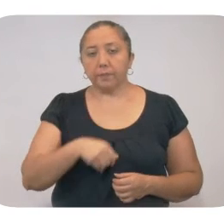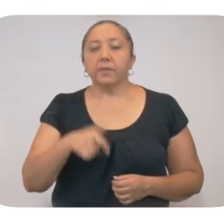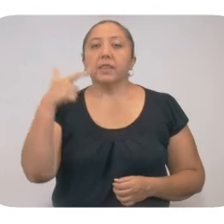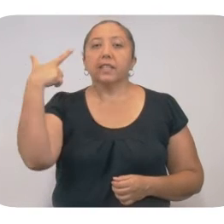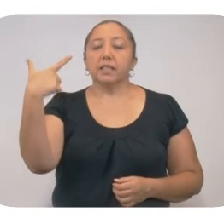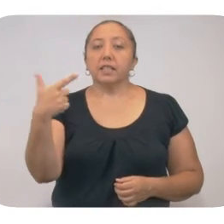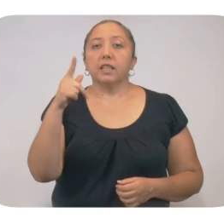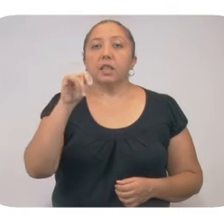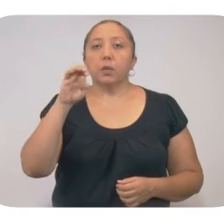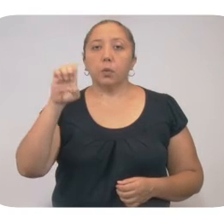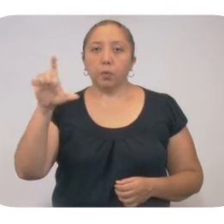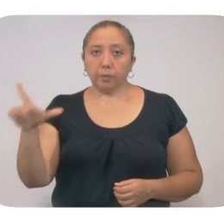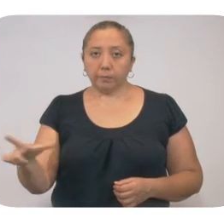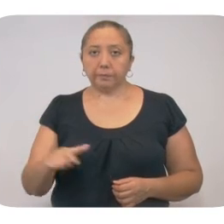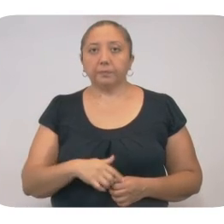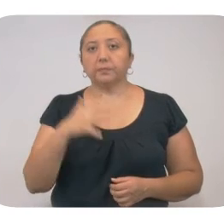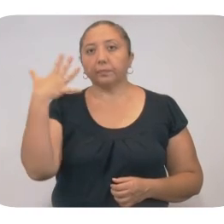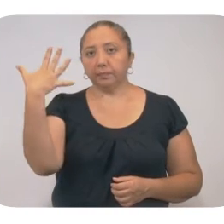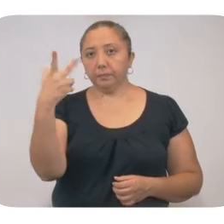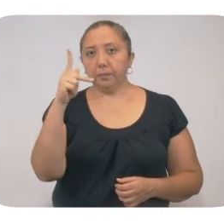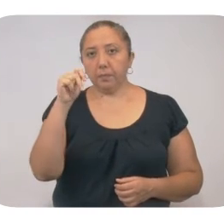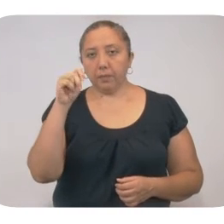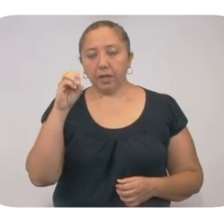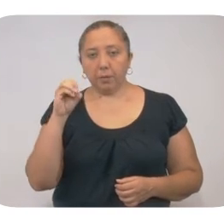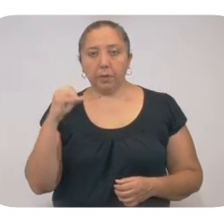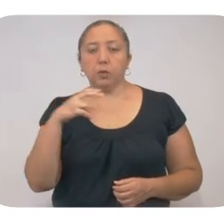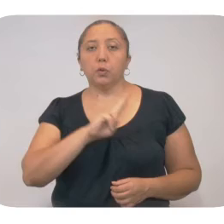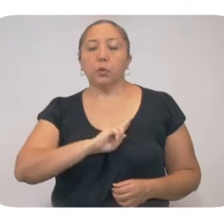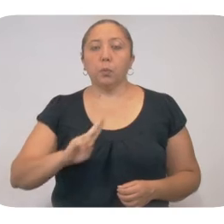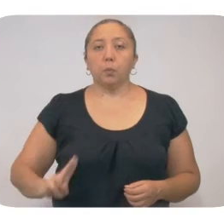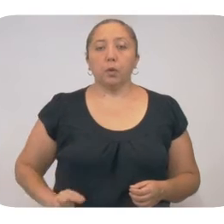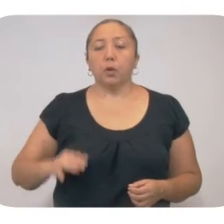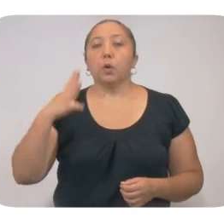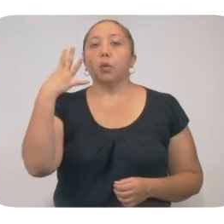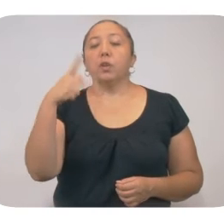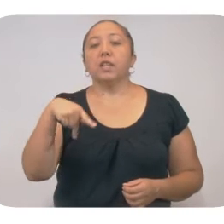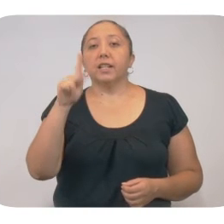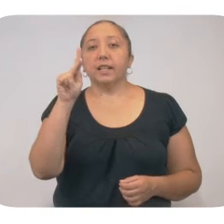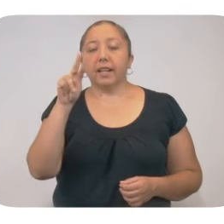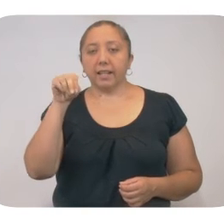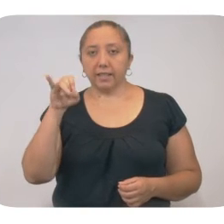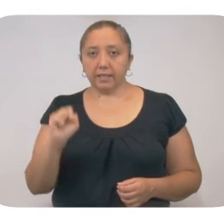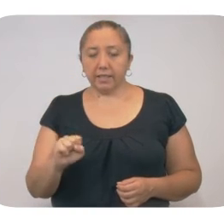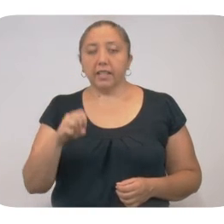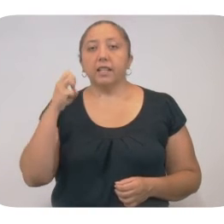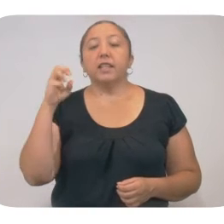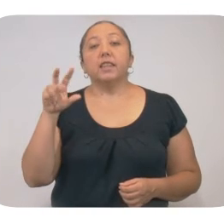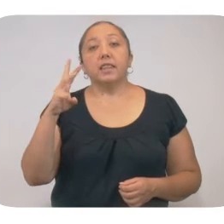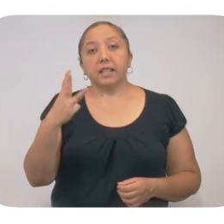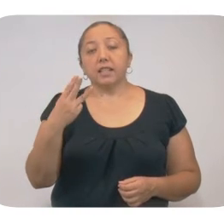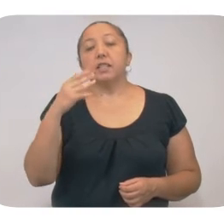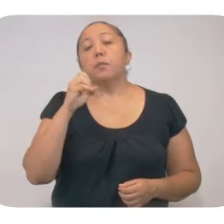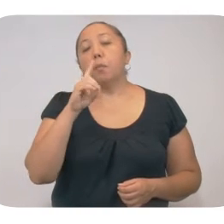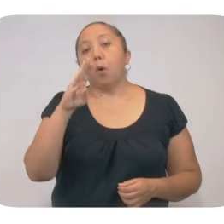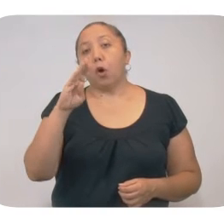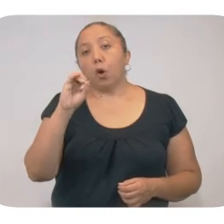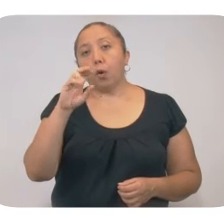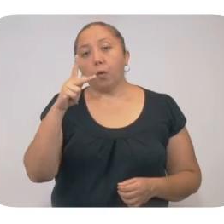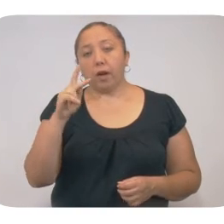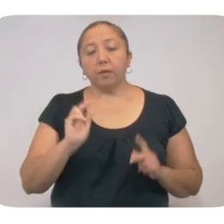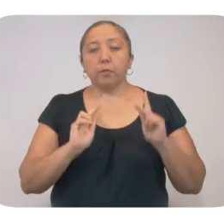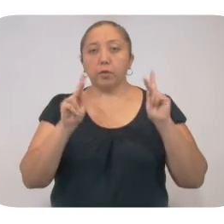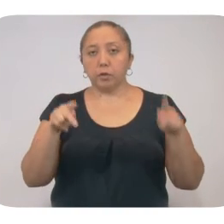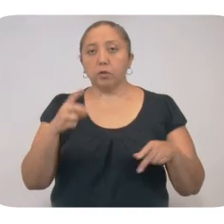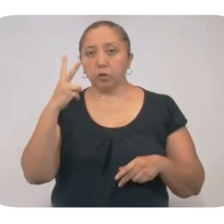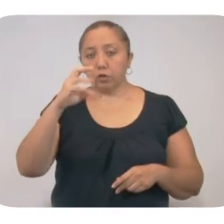7 en Ticul, 5 en Peto y Humán, 4 en Canacín, 3 en Bocobá y Progreso, 2 en